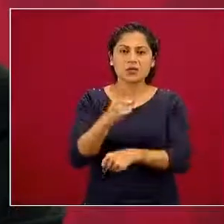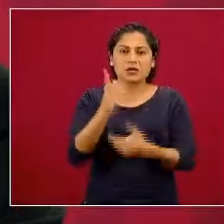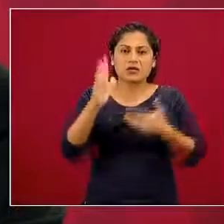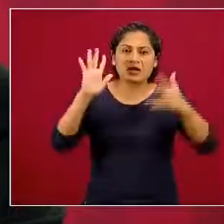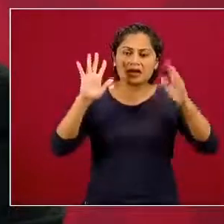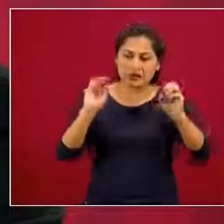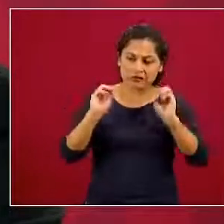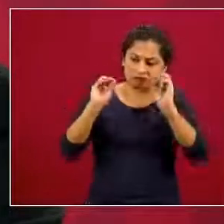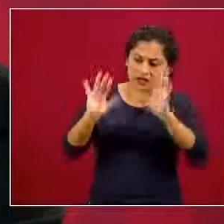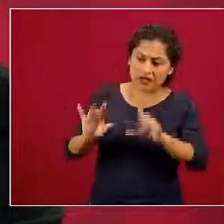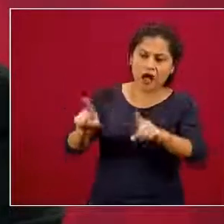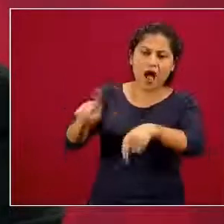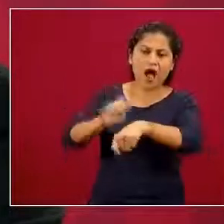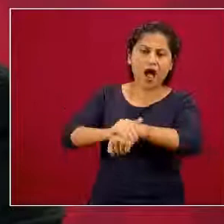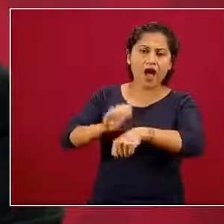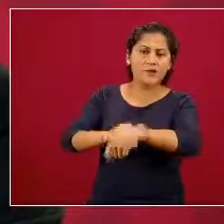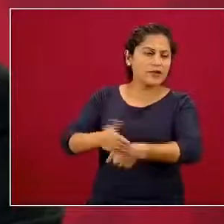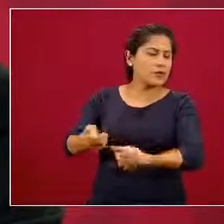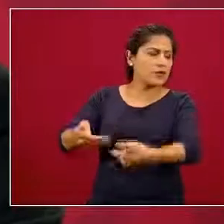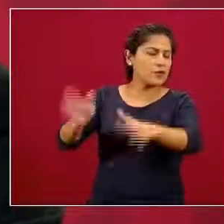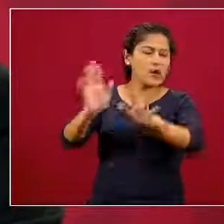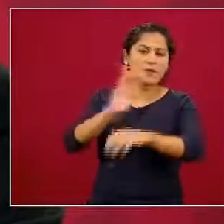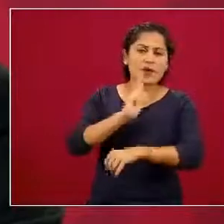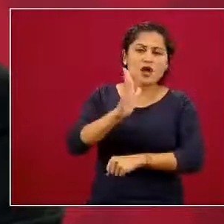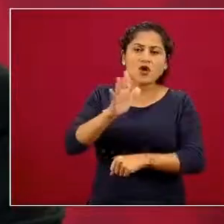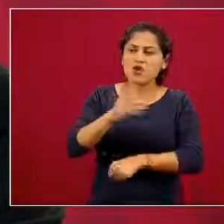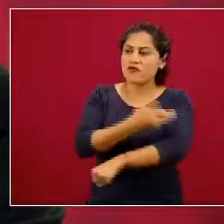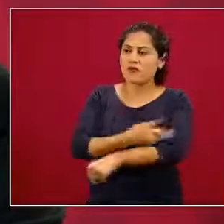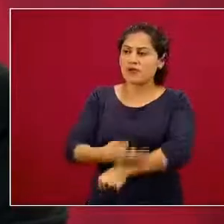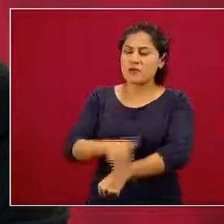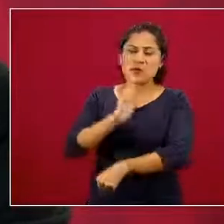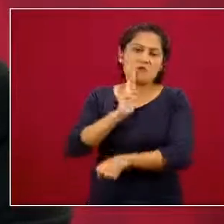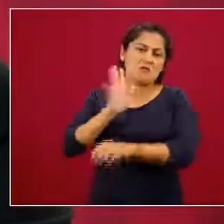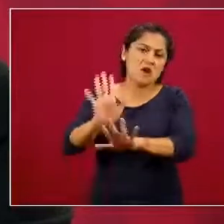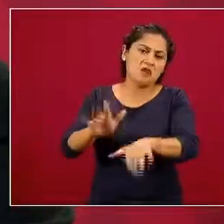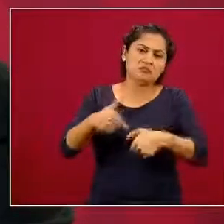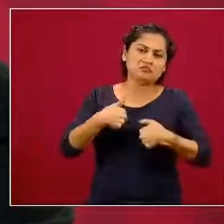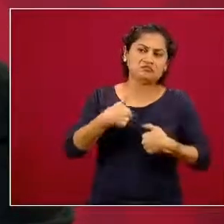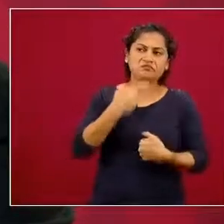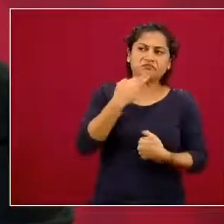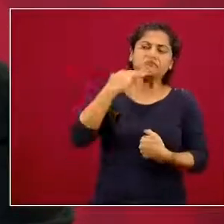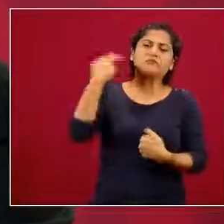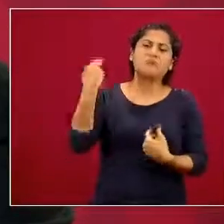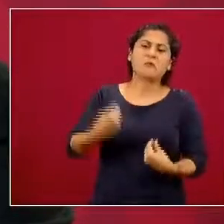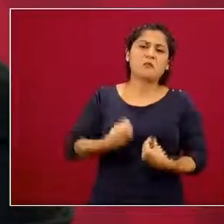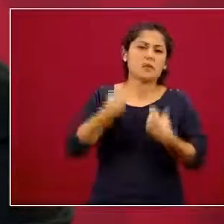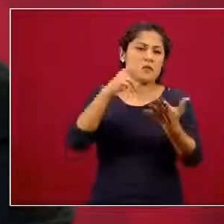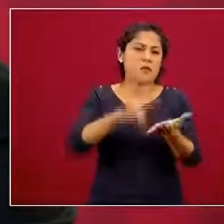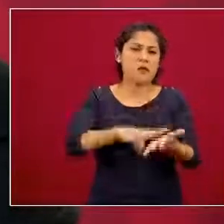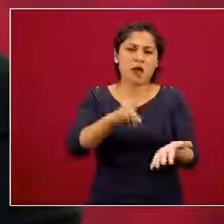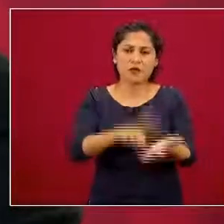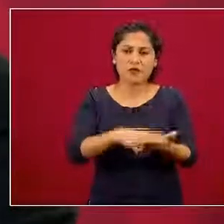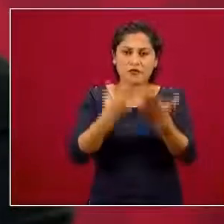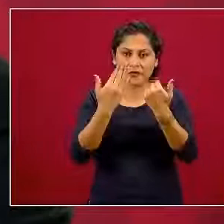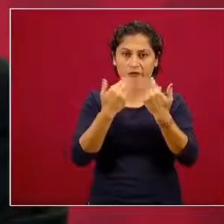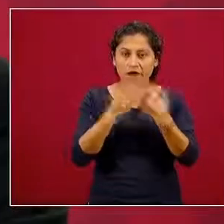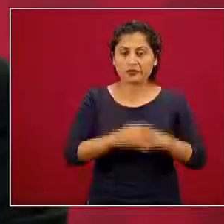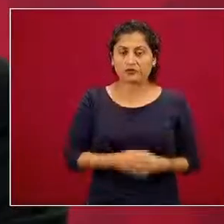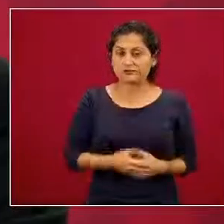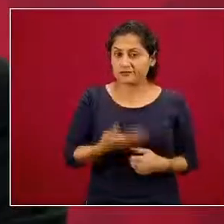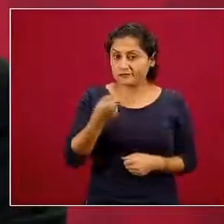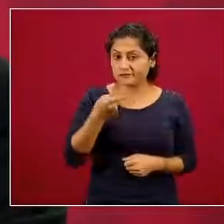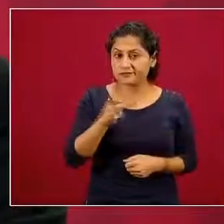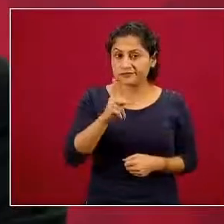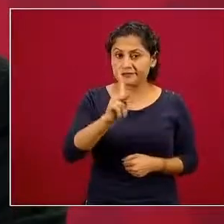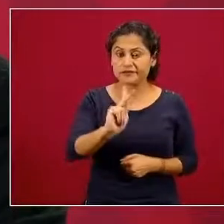amigos, a sus familiares, quitándose la vida o que su vida no vale. No obstante, y a